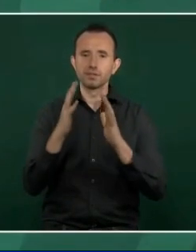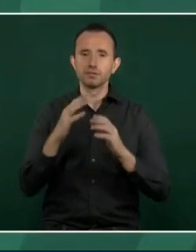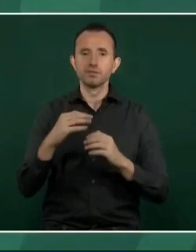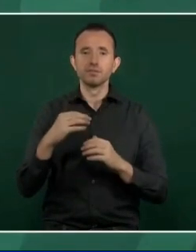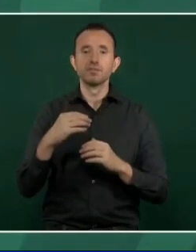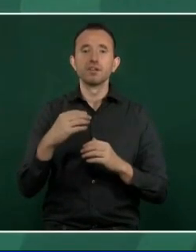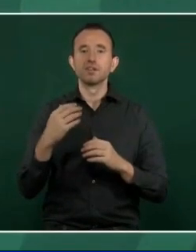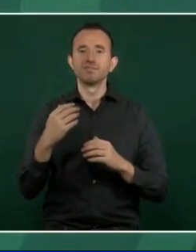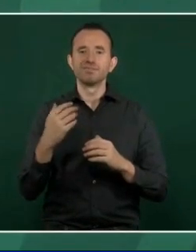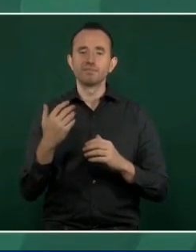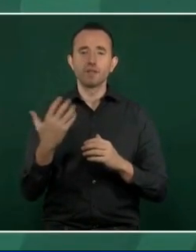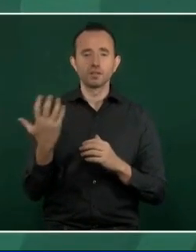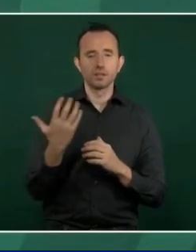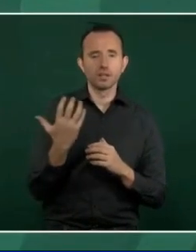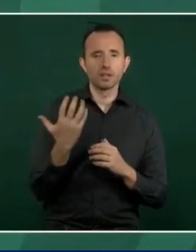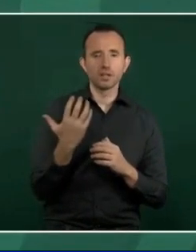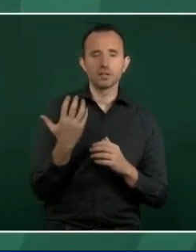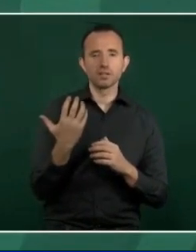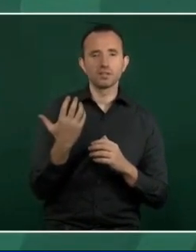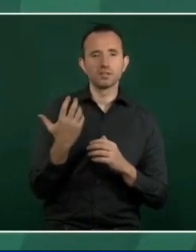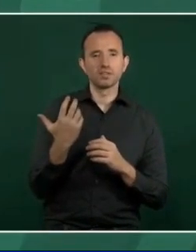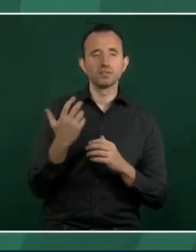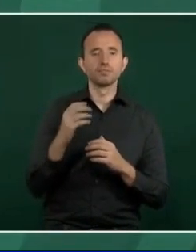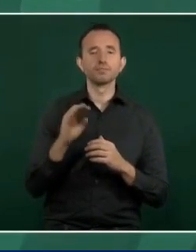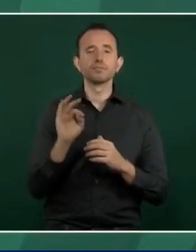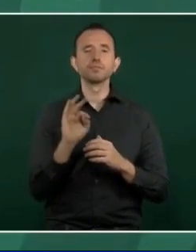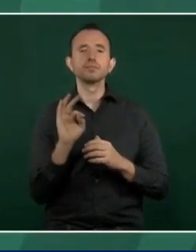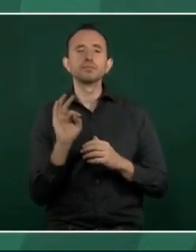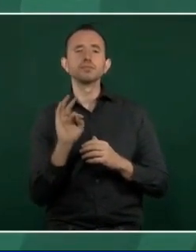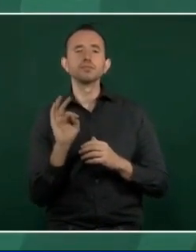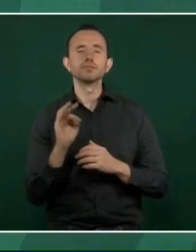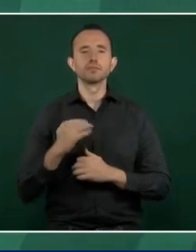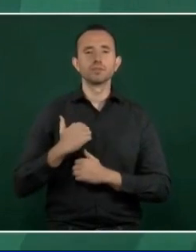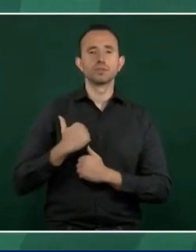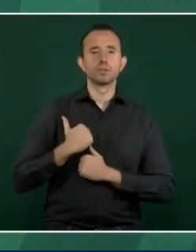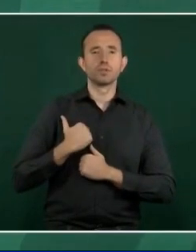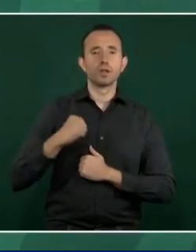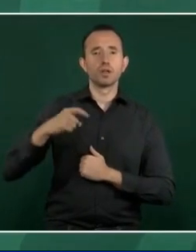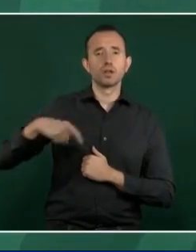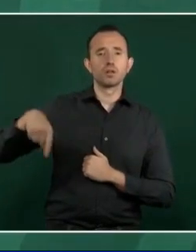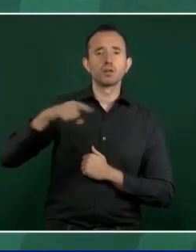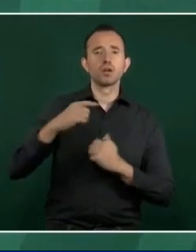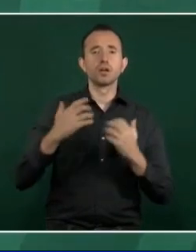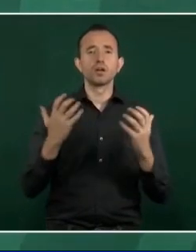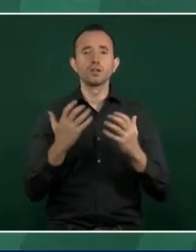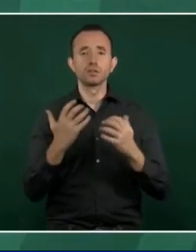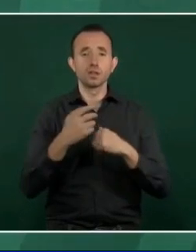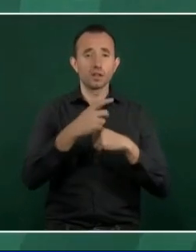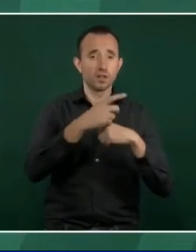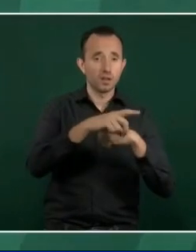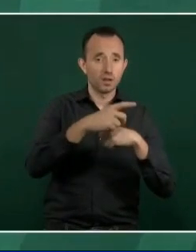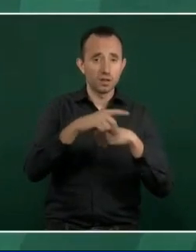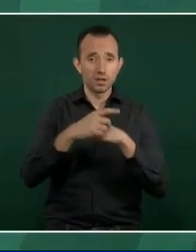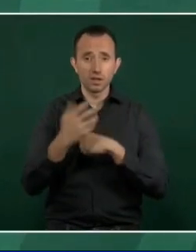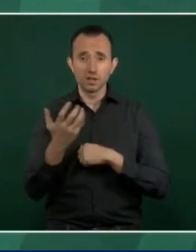si miembros del Ejército habían participado en actos ilícitos, en vez de debilitarlo